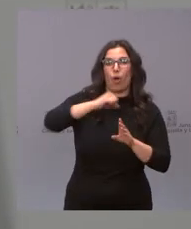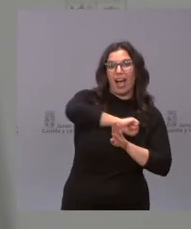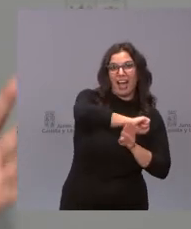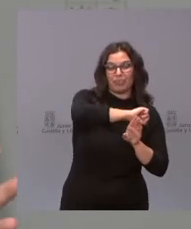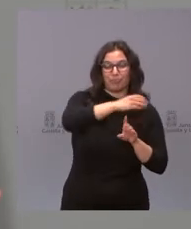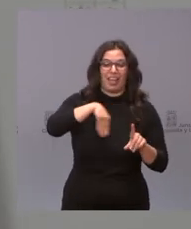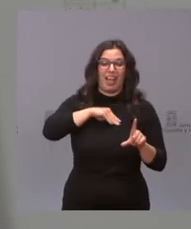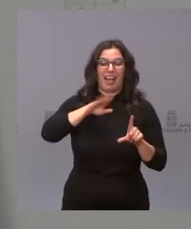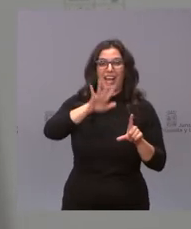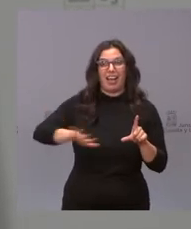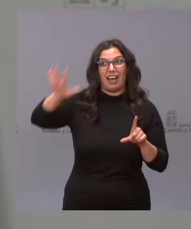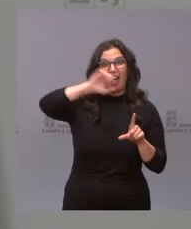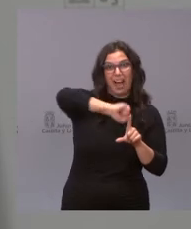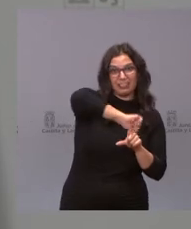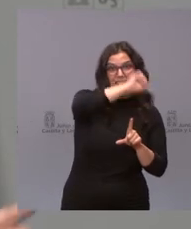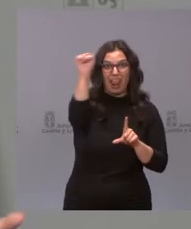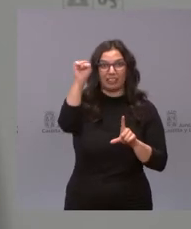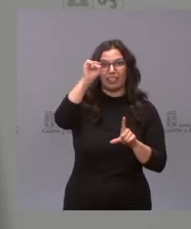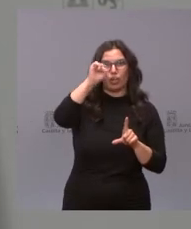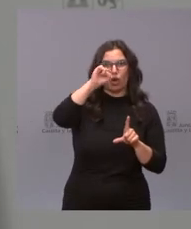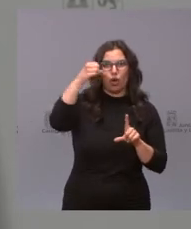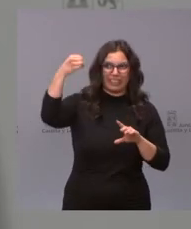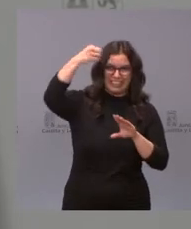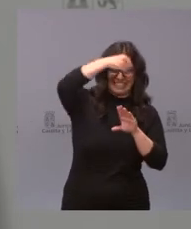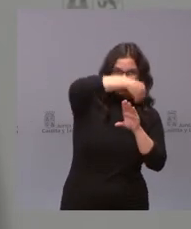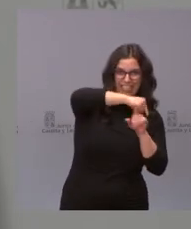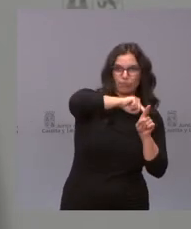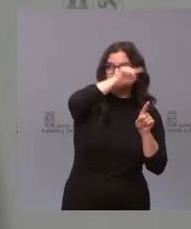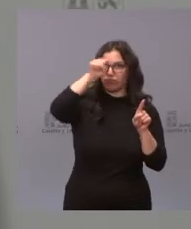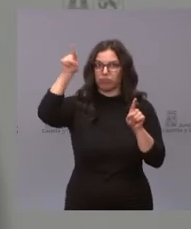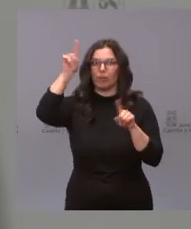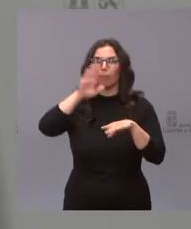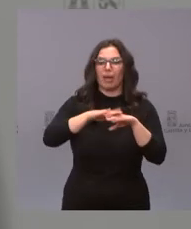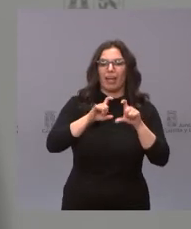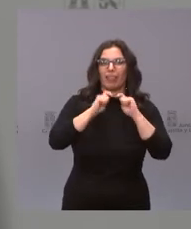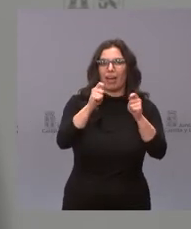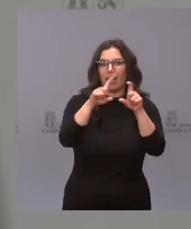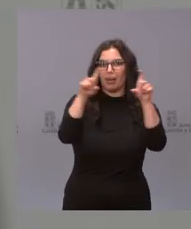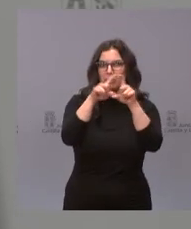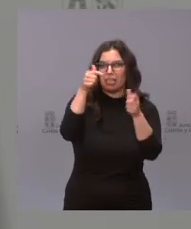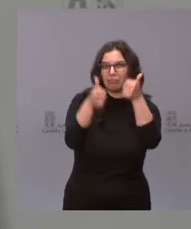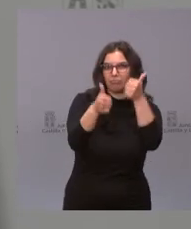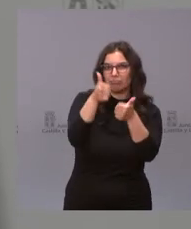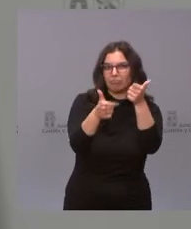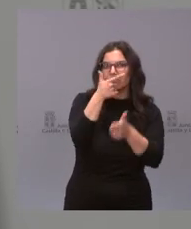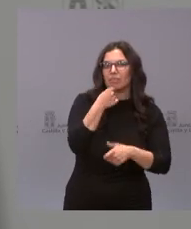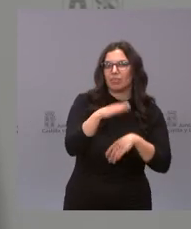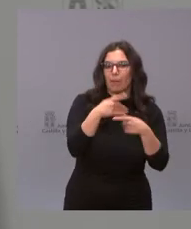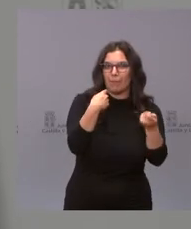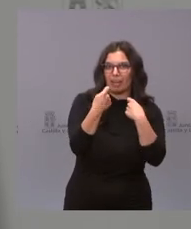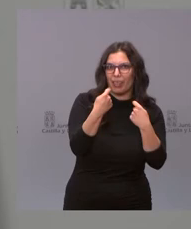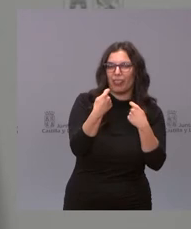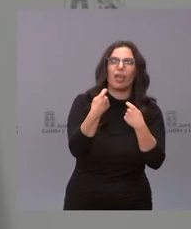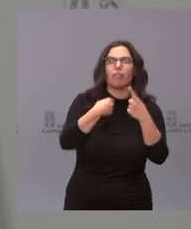gran oportunidad de mejorar la competitividad de nuestras empresas y de que el transporte de mercancías se